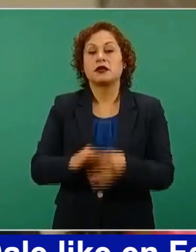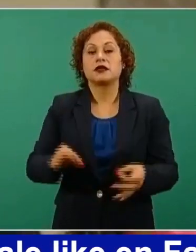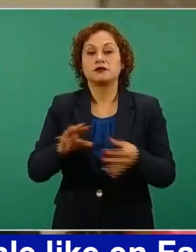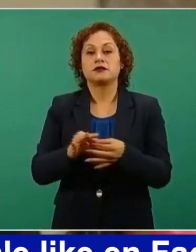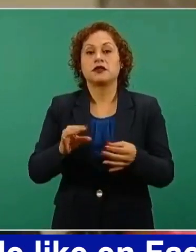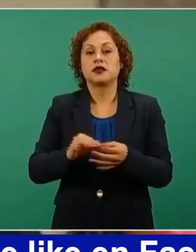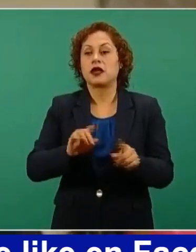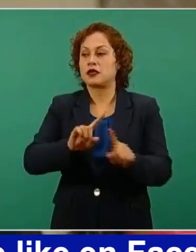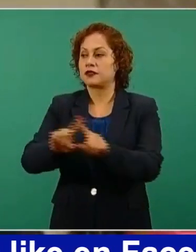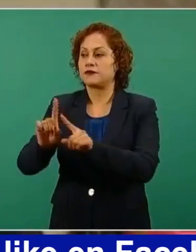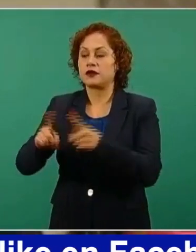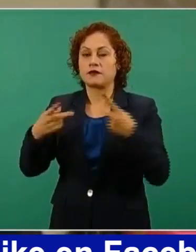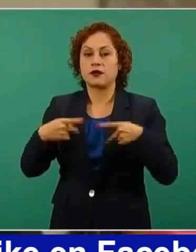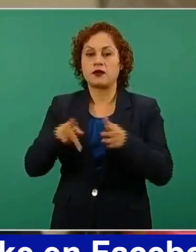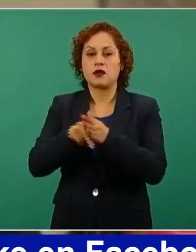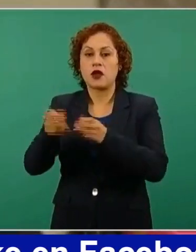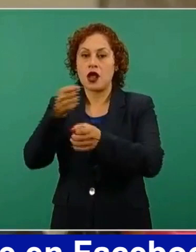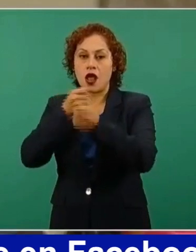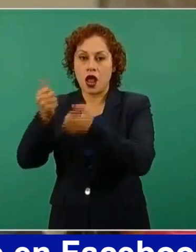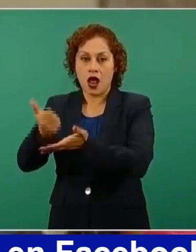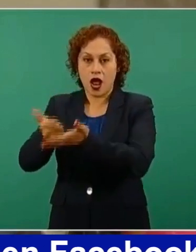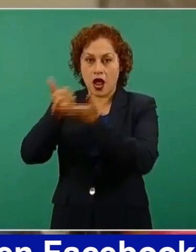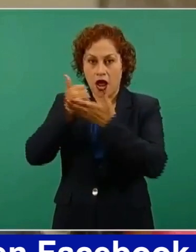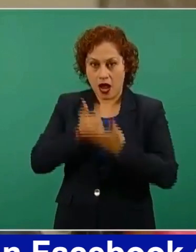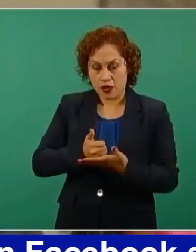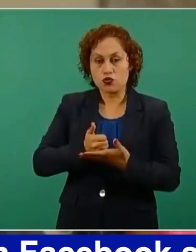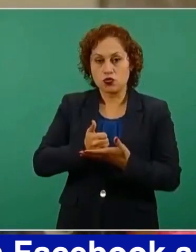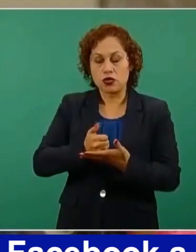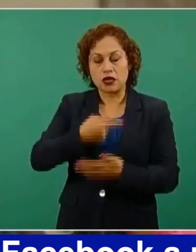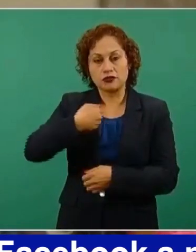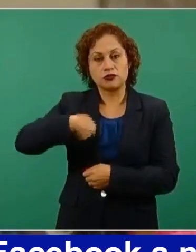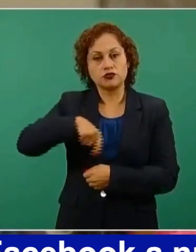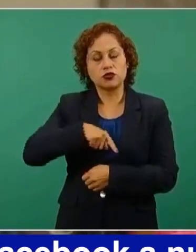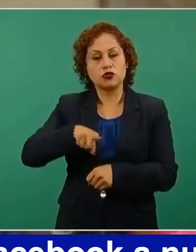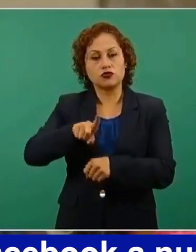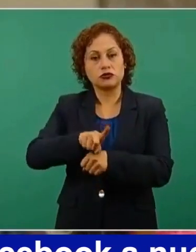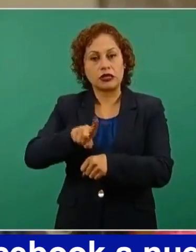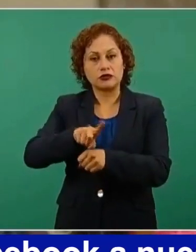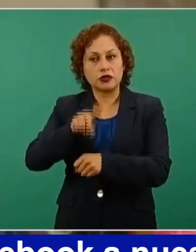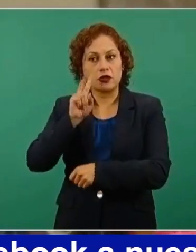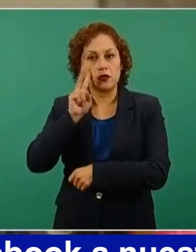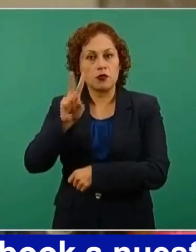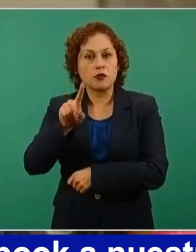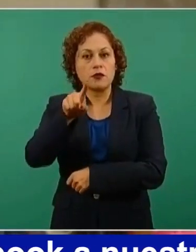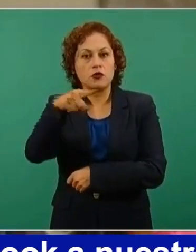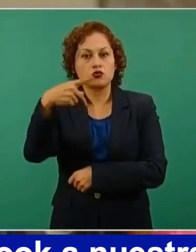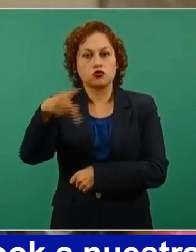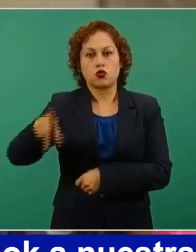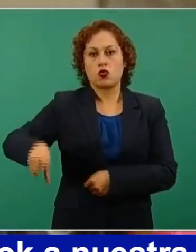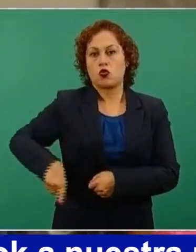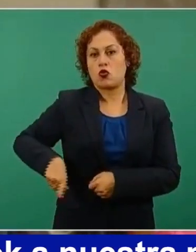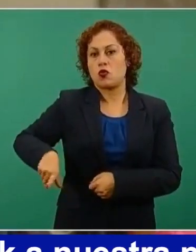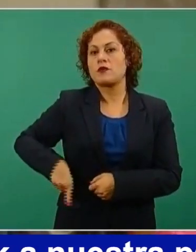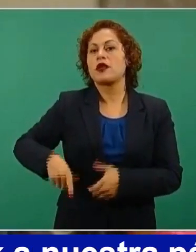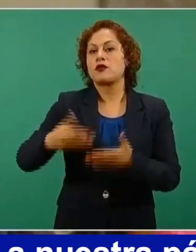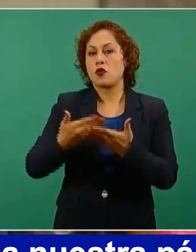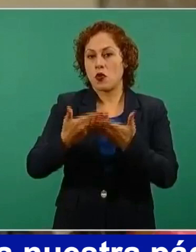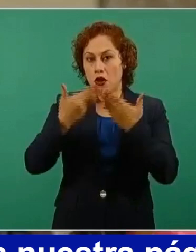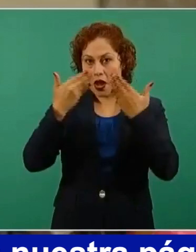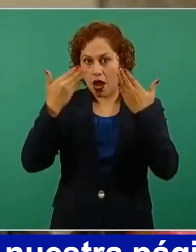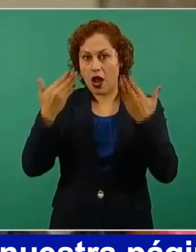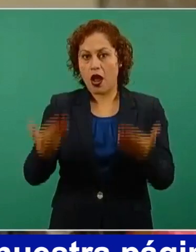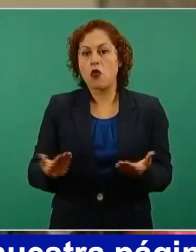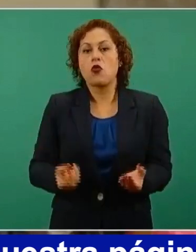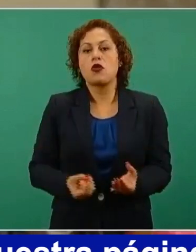comunicación y de su propia voz, nos enteramos a diario que dentro del marco de su gobierno han surgido una gran